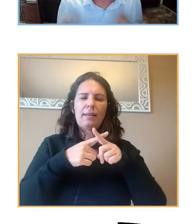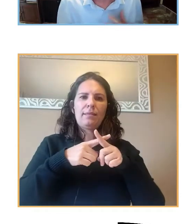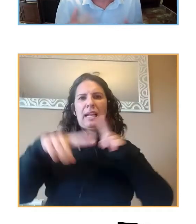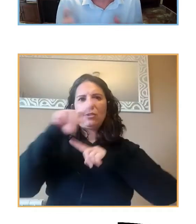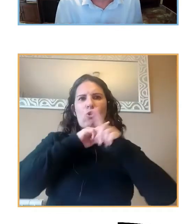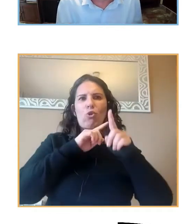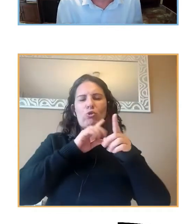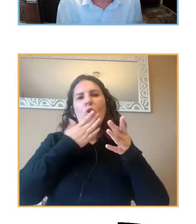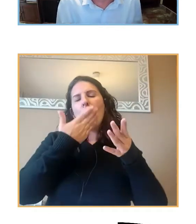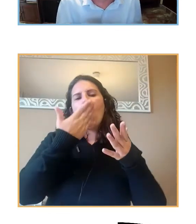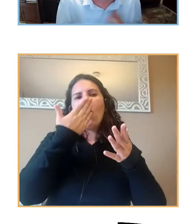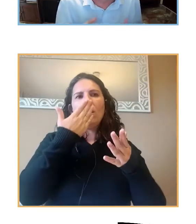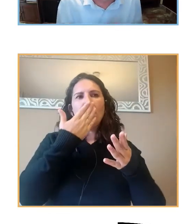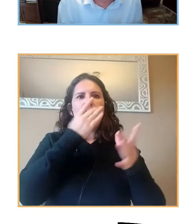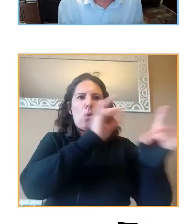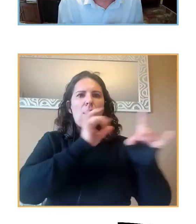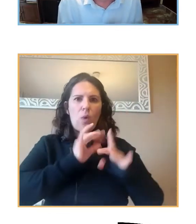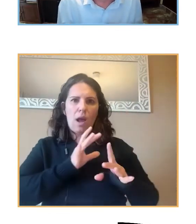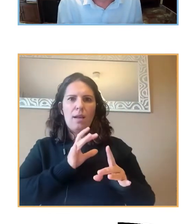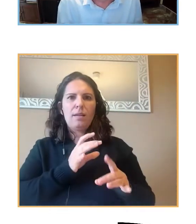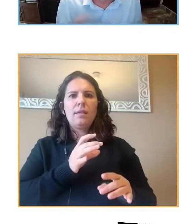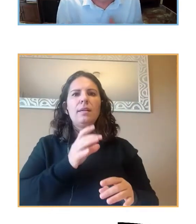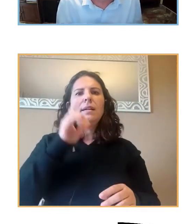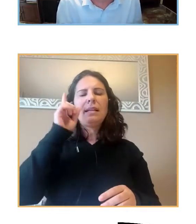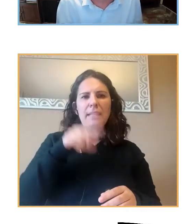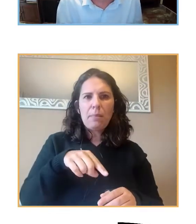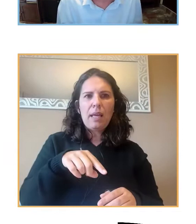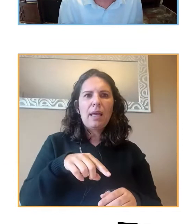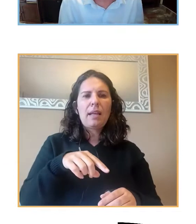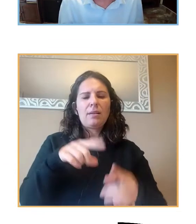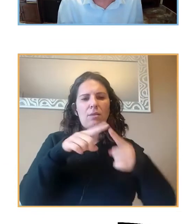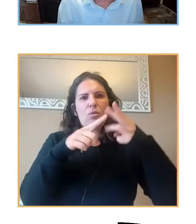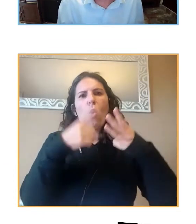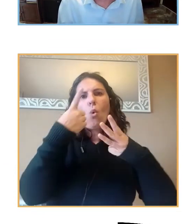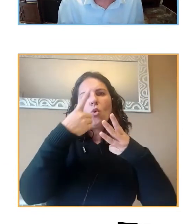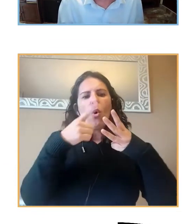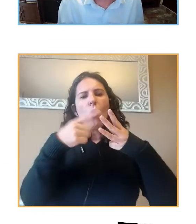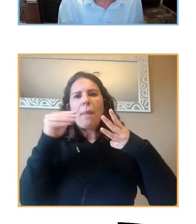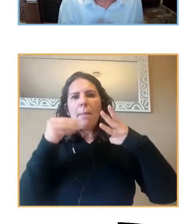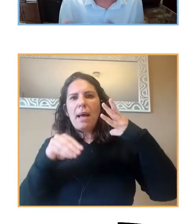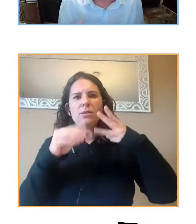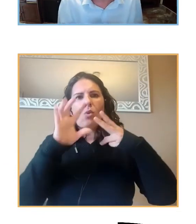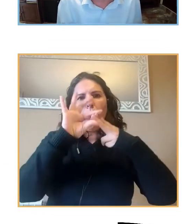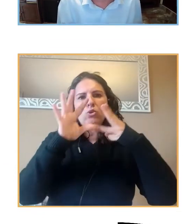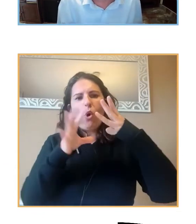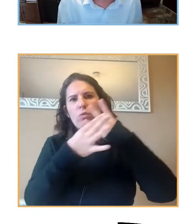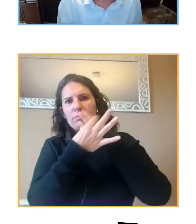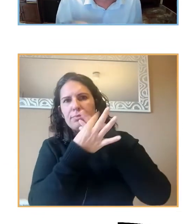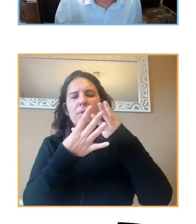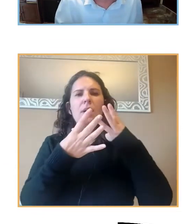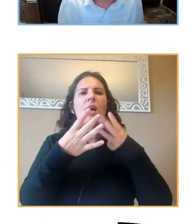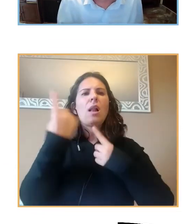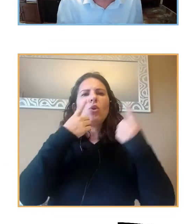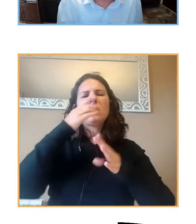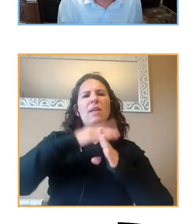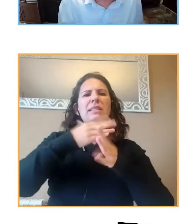Y también se observan problemas de socios o socias que tienen niveles de depresión o